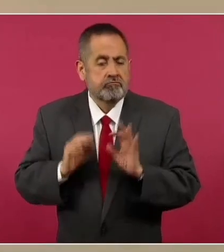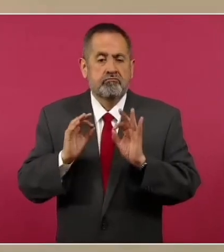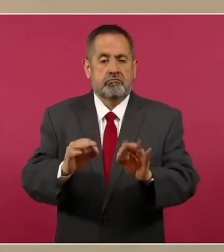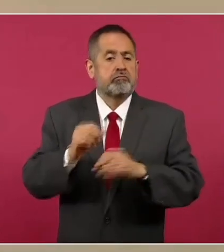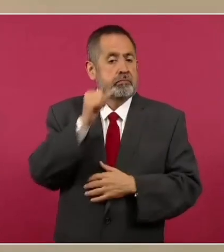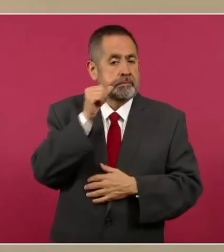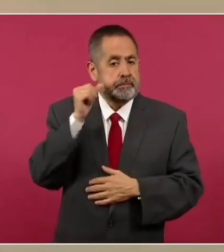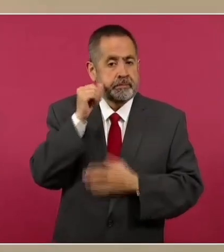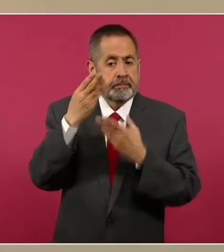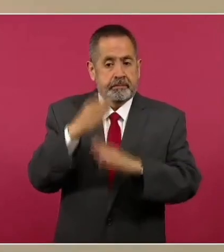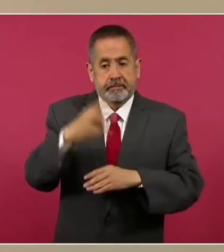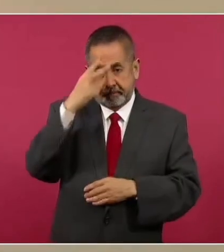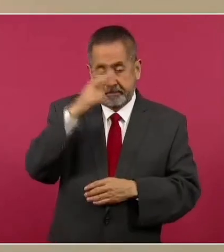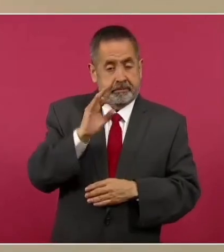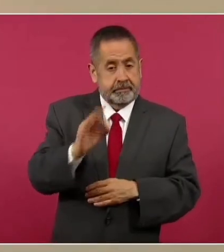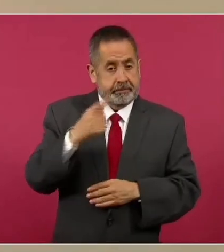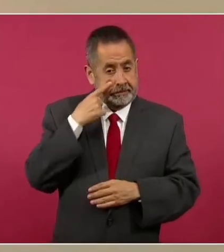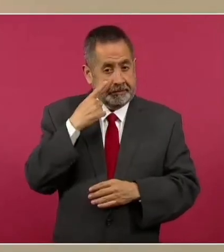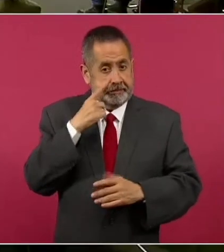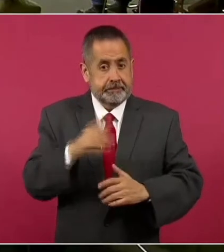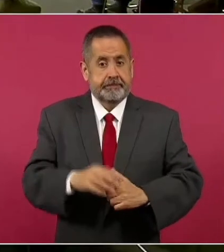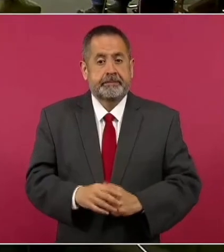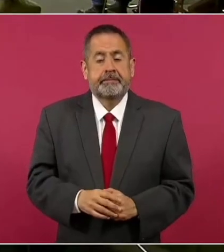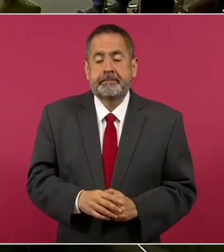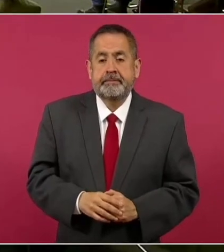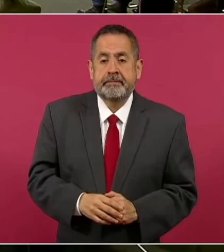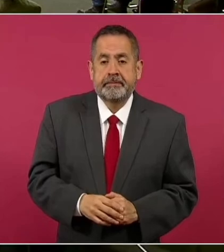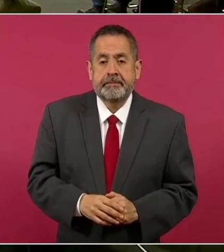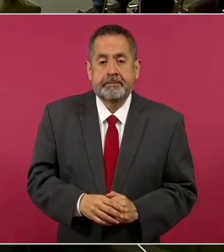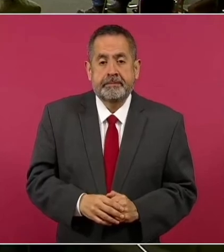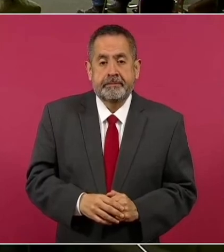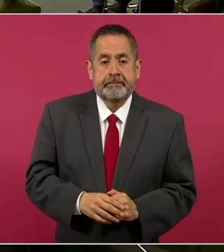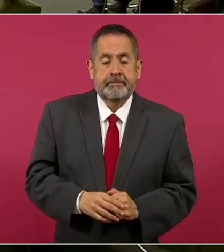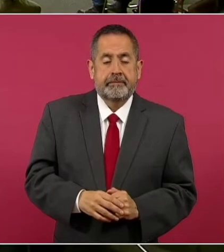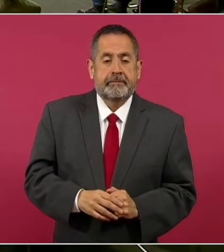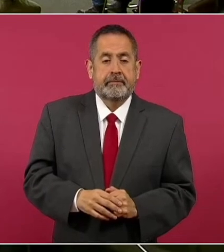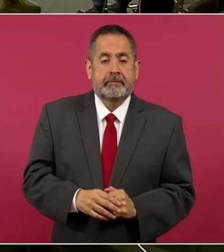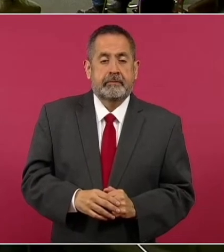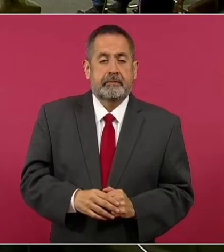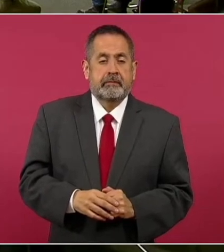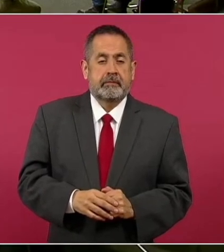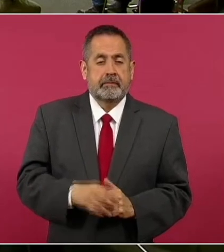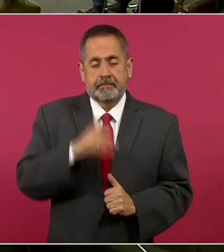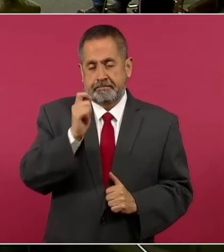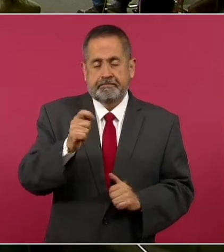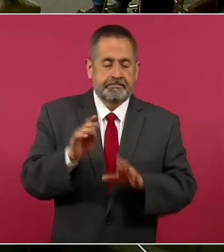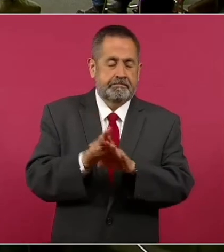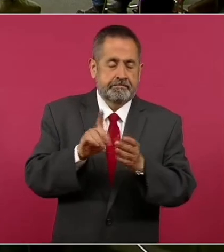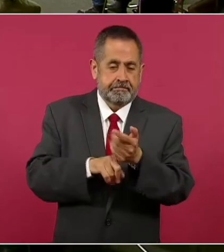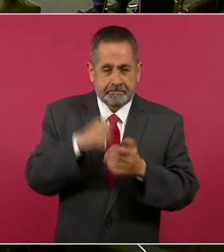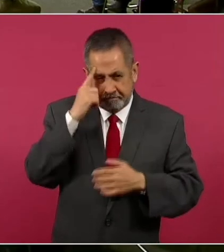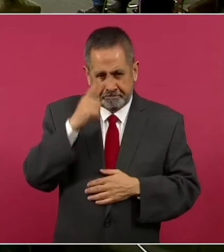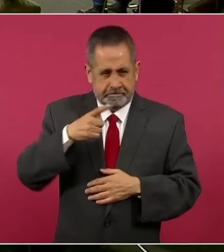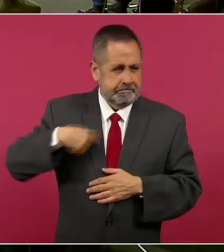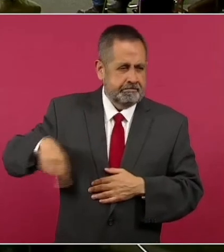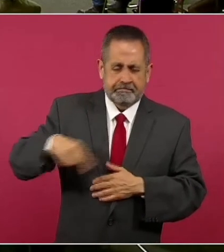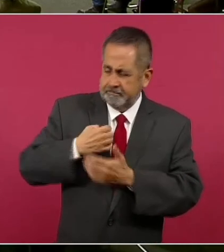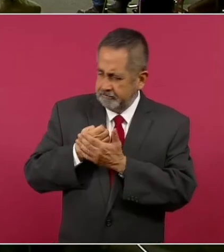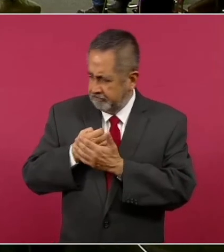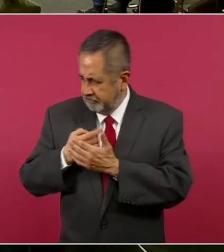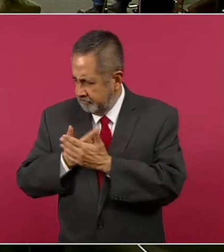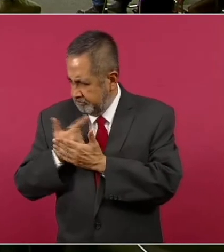de México. Fíjense cómo son nuestros economistas,